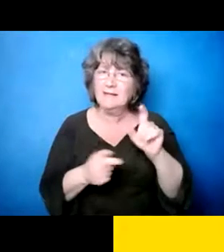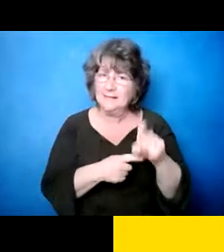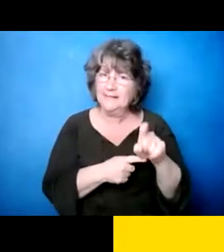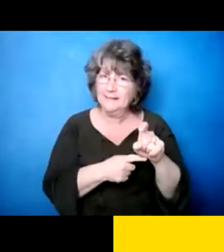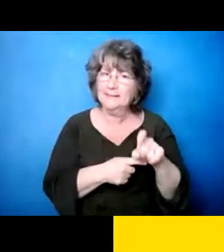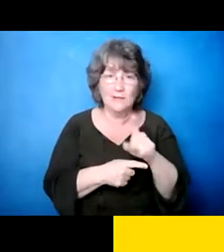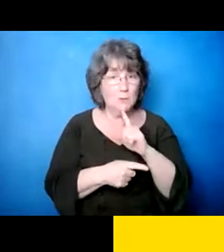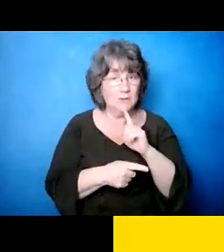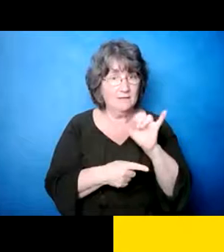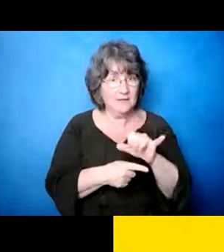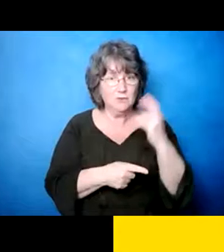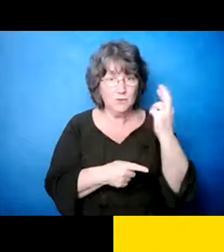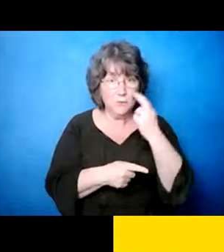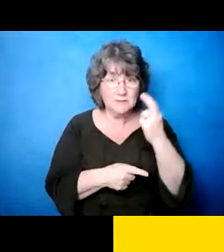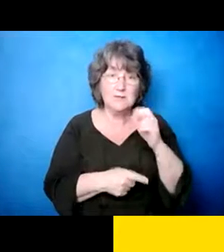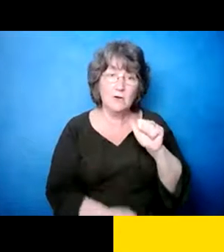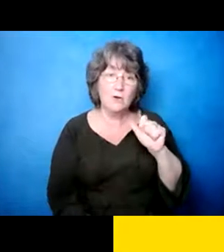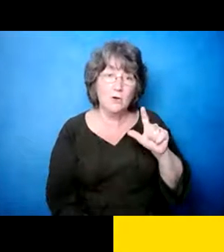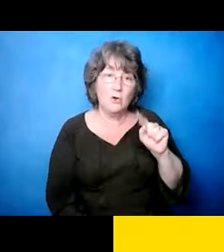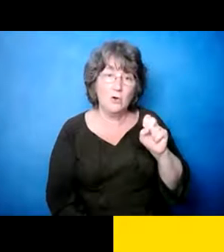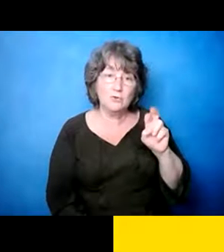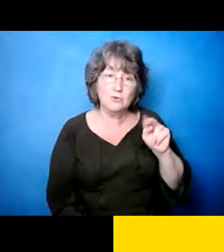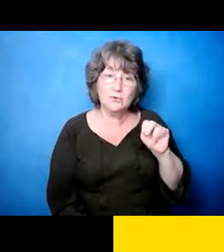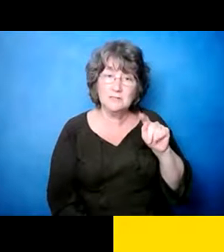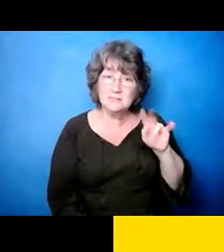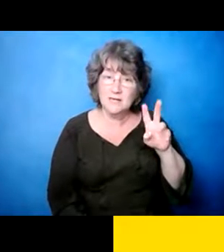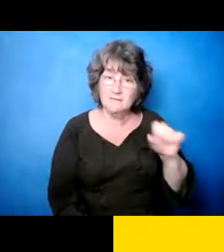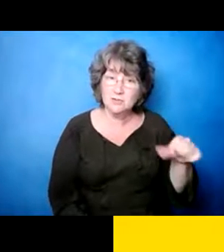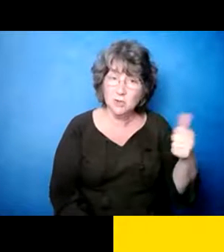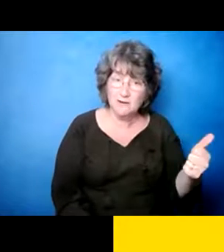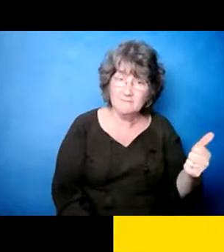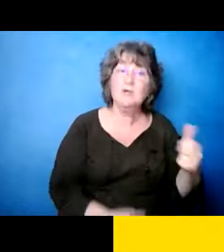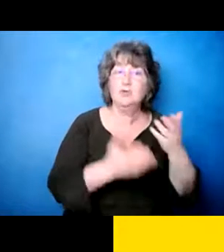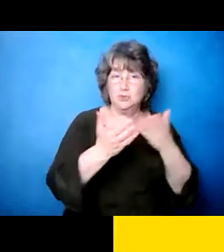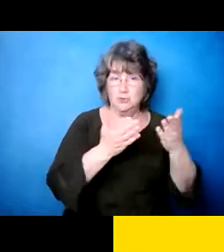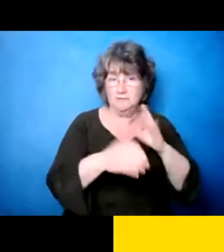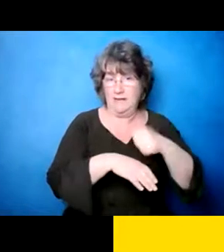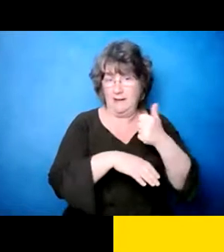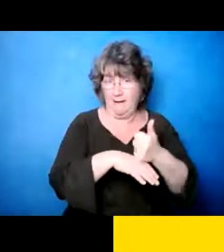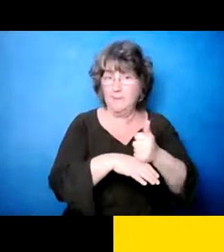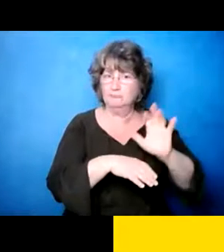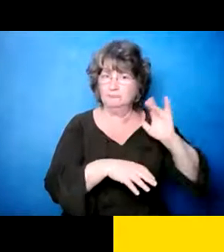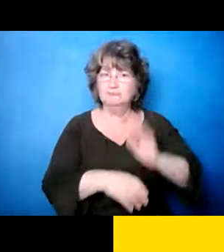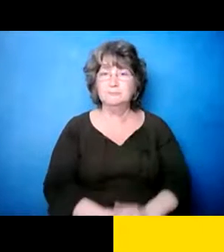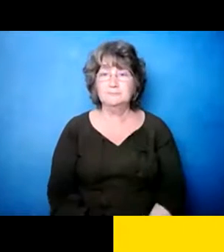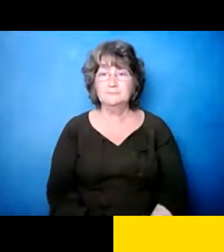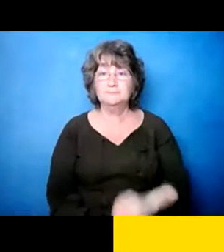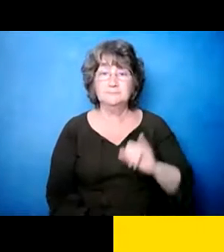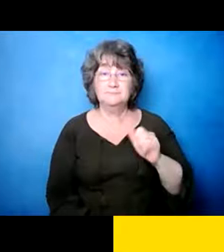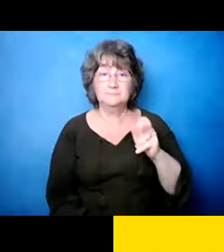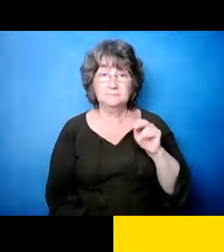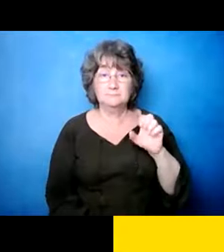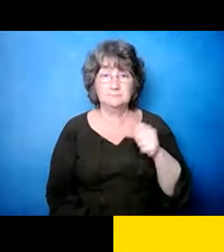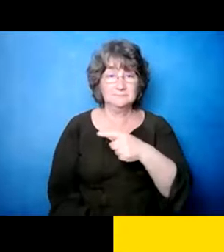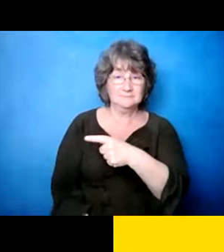necesidades y los servicios alternativos y cómo, y de ahí, de ahí que, vino esa cosa. Eso me, me recordó de,